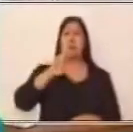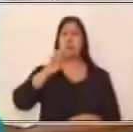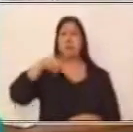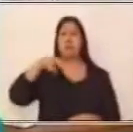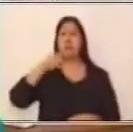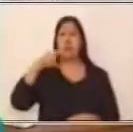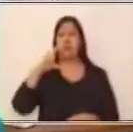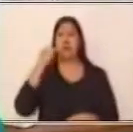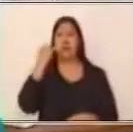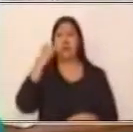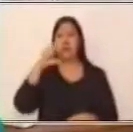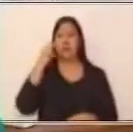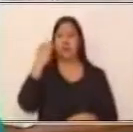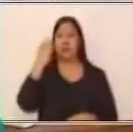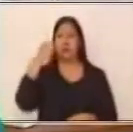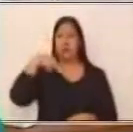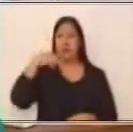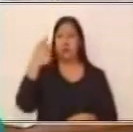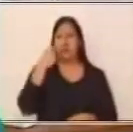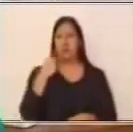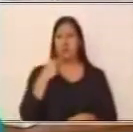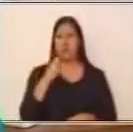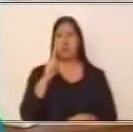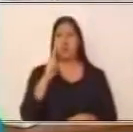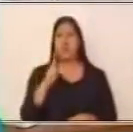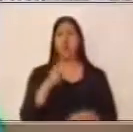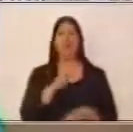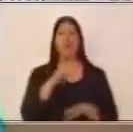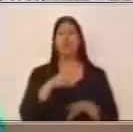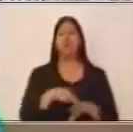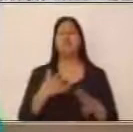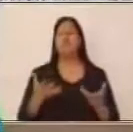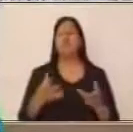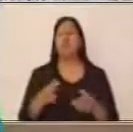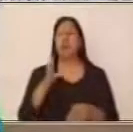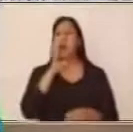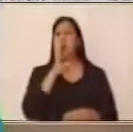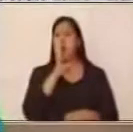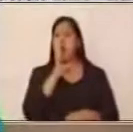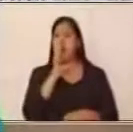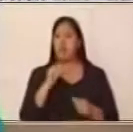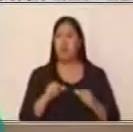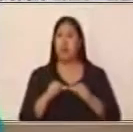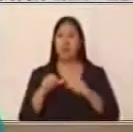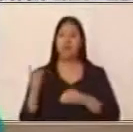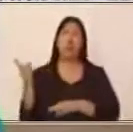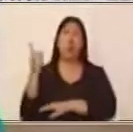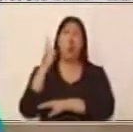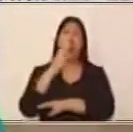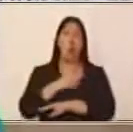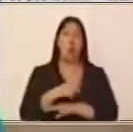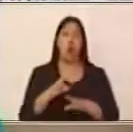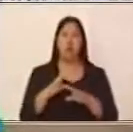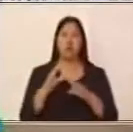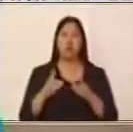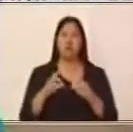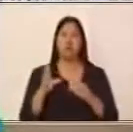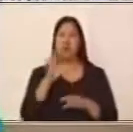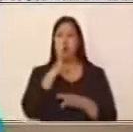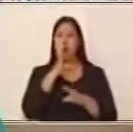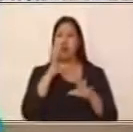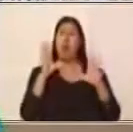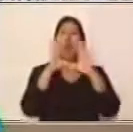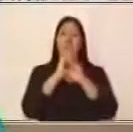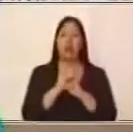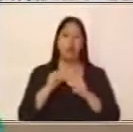ejemplo de oración simple. Hablaron toda la noche. ¿Sí? Sabemos que dentro de una oración simple podemos identificar